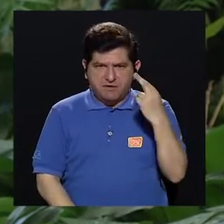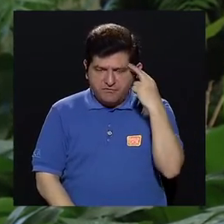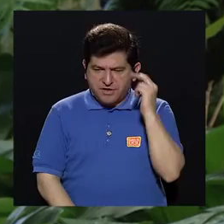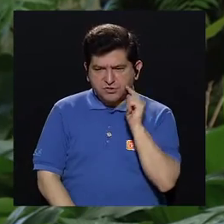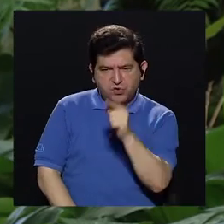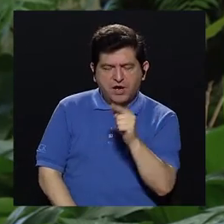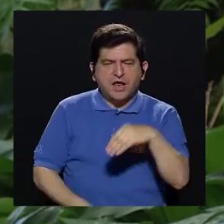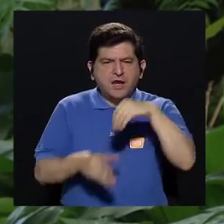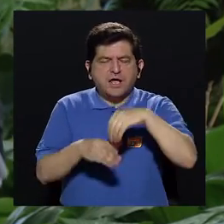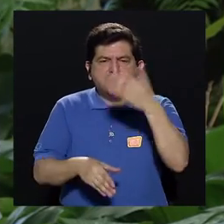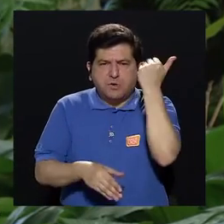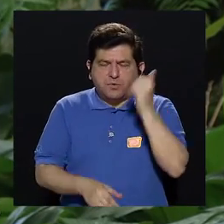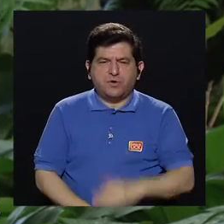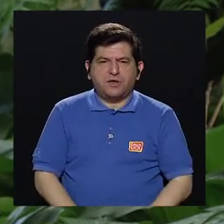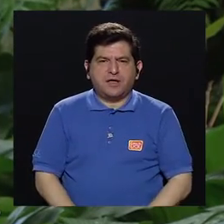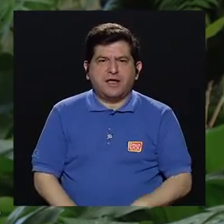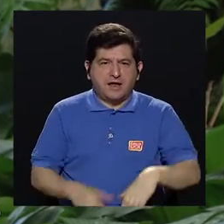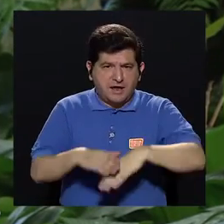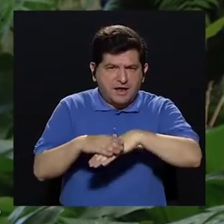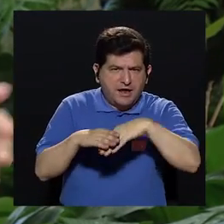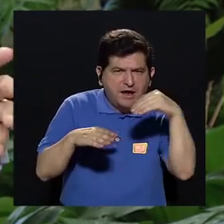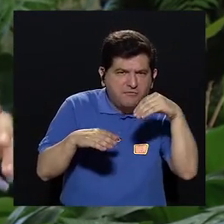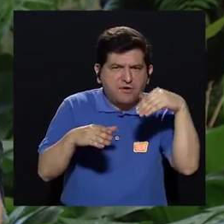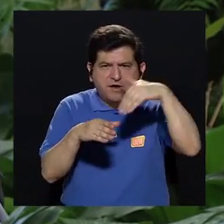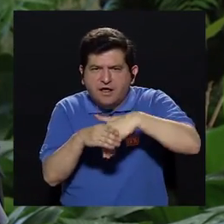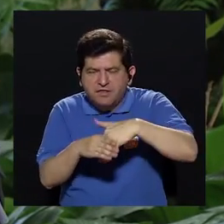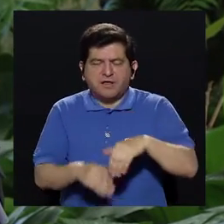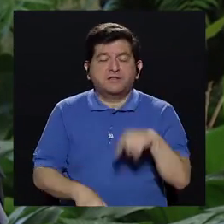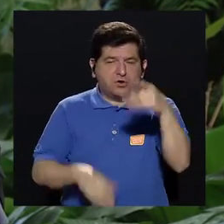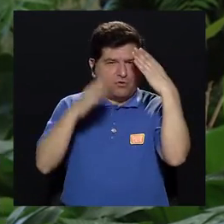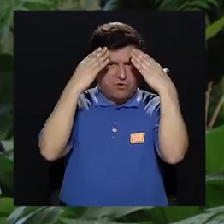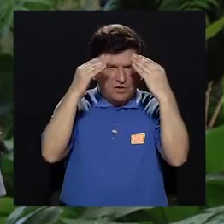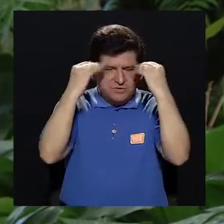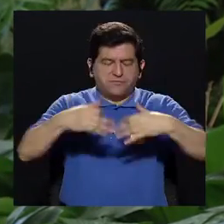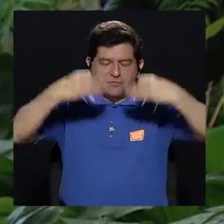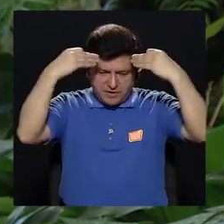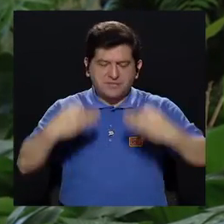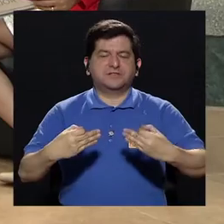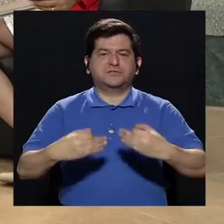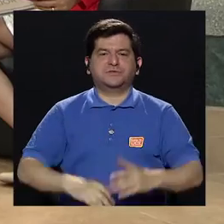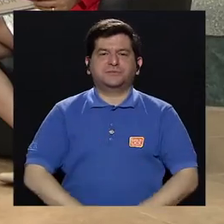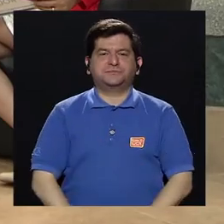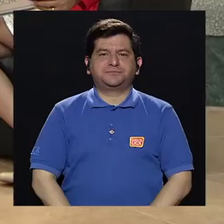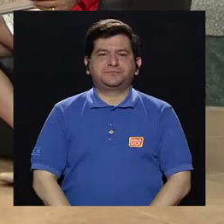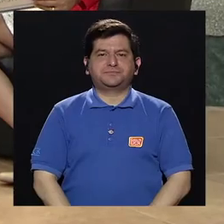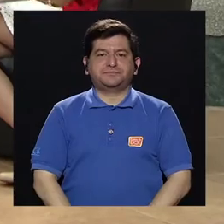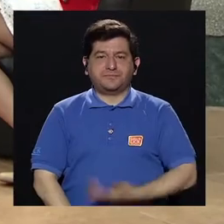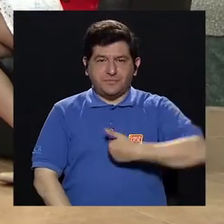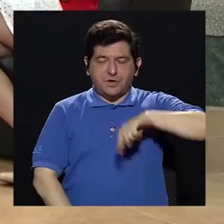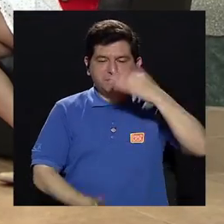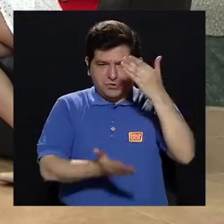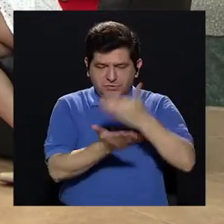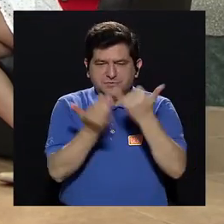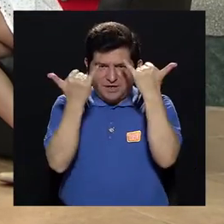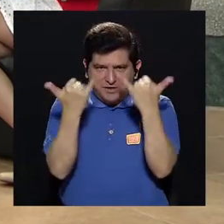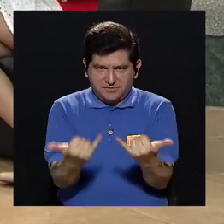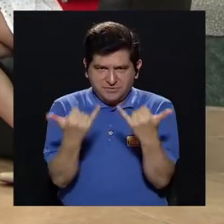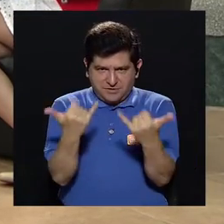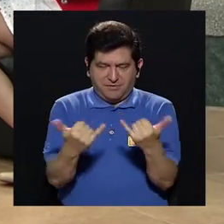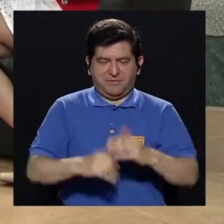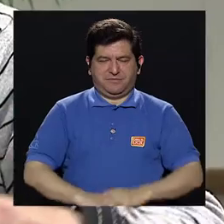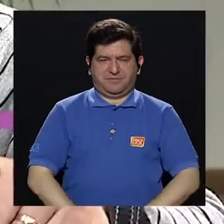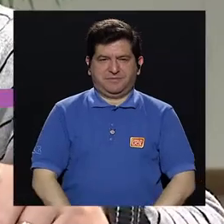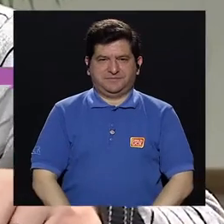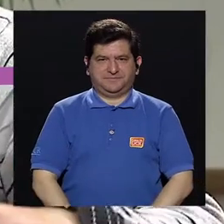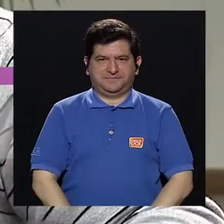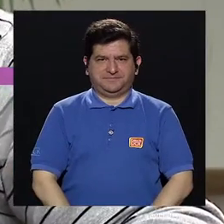están invirtiendo en eso, para dónde va la operadora. Y eso es lo que le puede informar su decisión. Vamos a ir en una nueva pausa en este momento